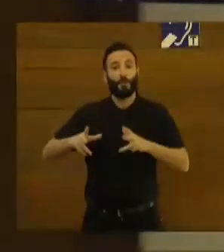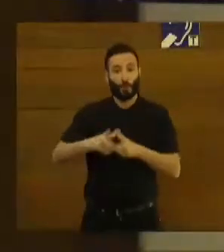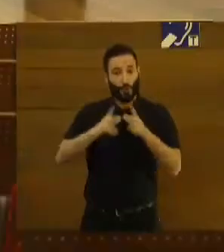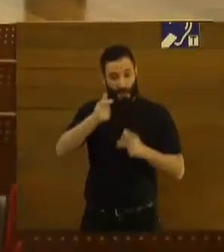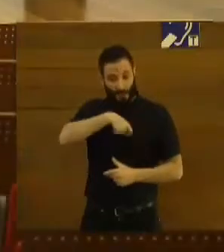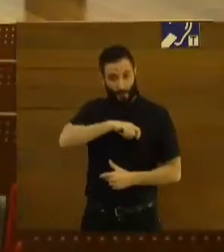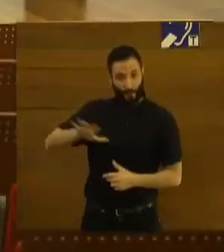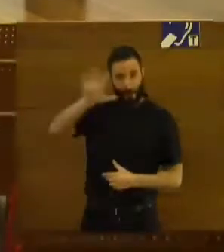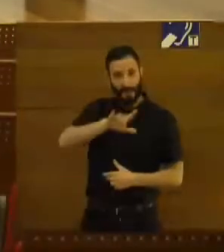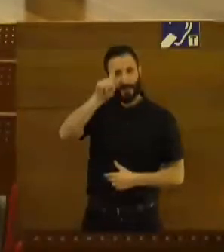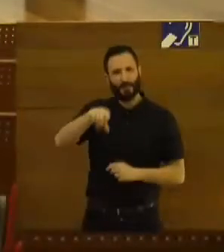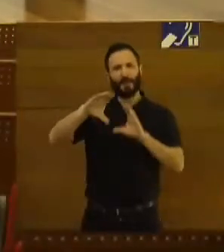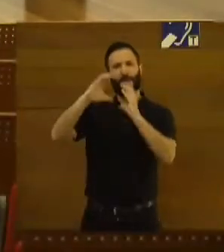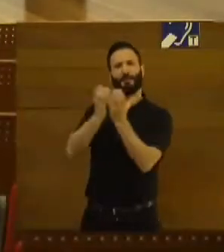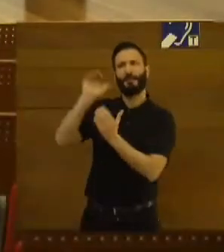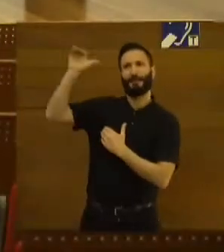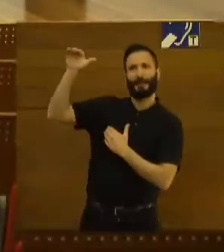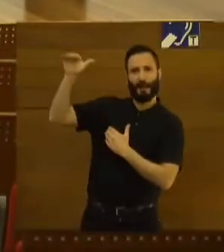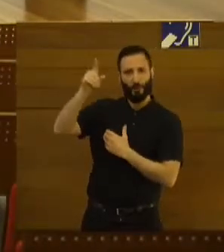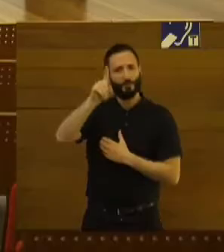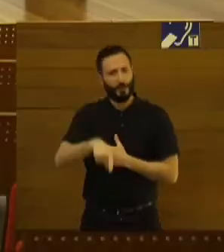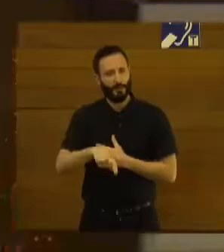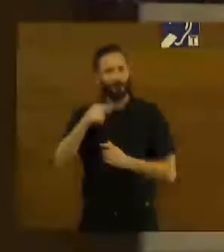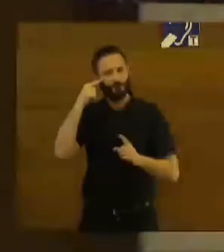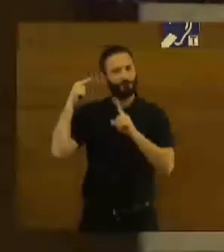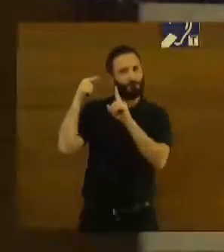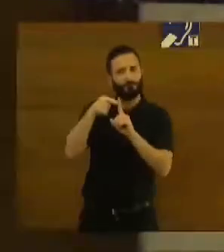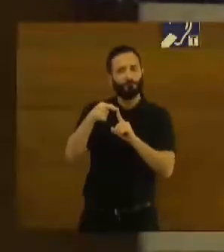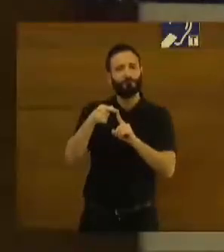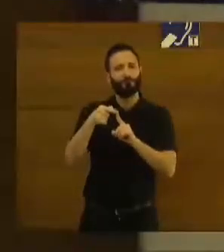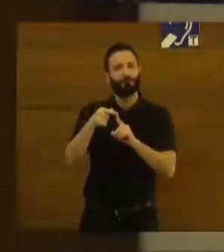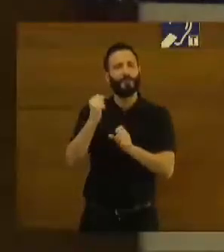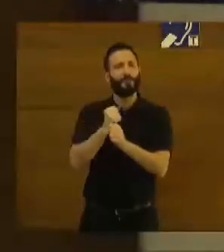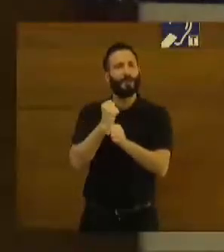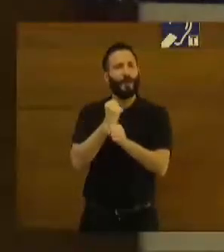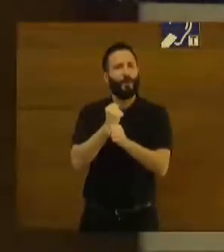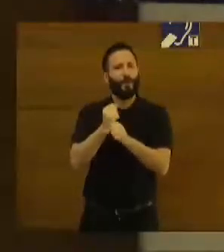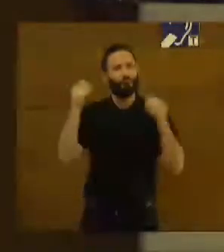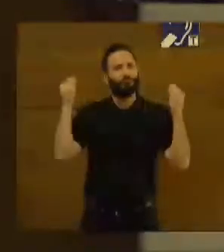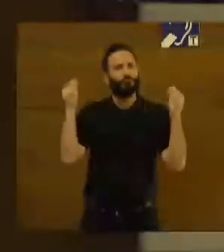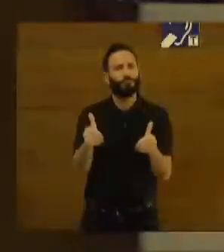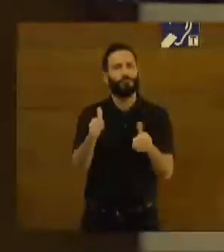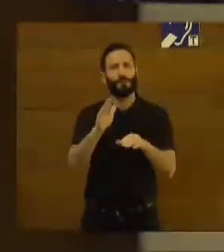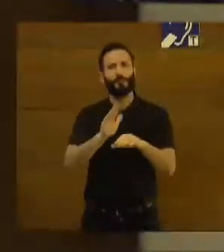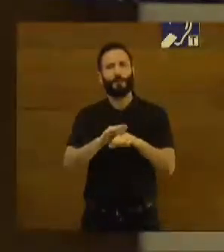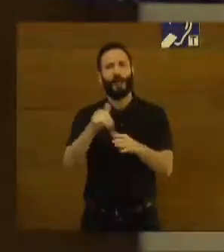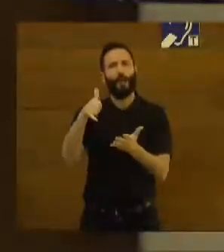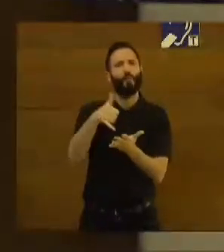como internacional, incidiendo especialmente en actuaciones destinadas a paliar la